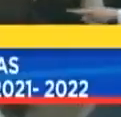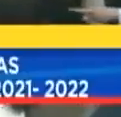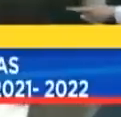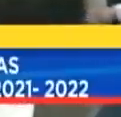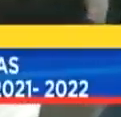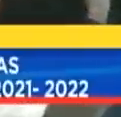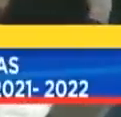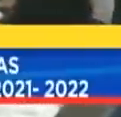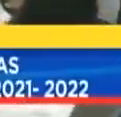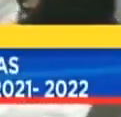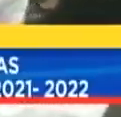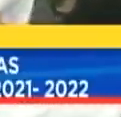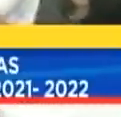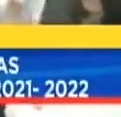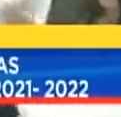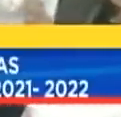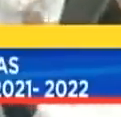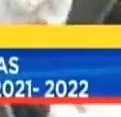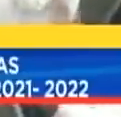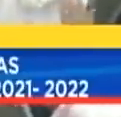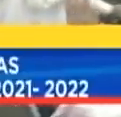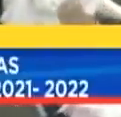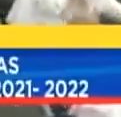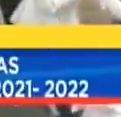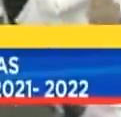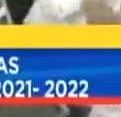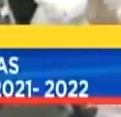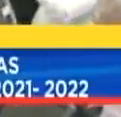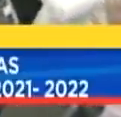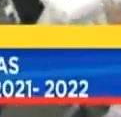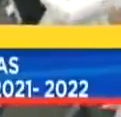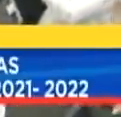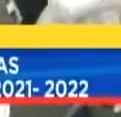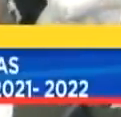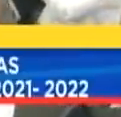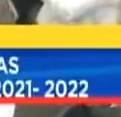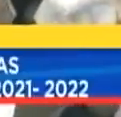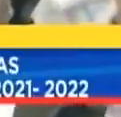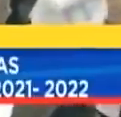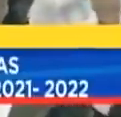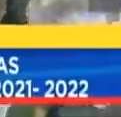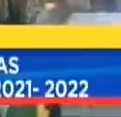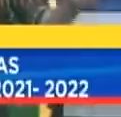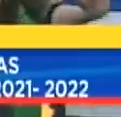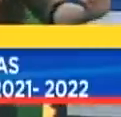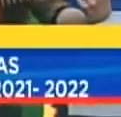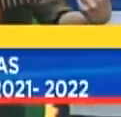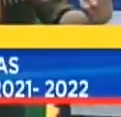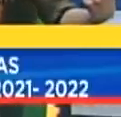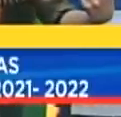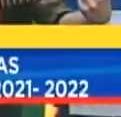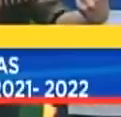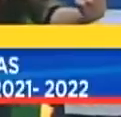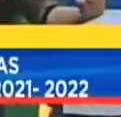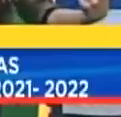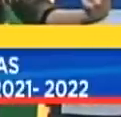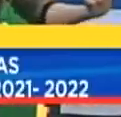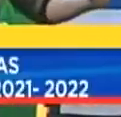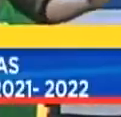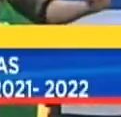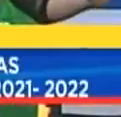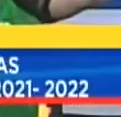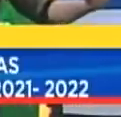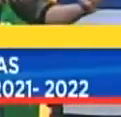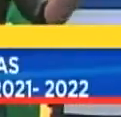Caramba y zamba la cosa, viva los especialistas Caramba y zamba la cosa, viva los